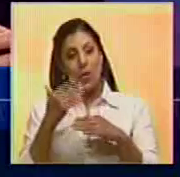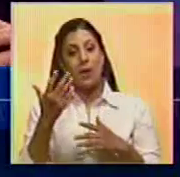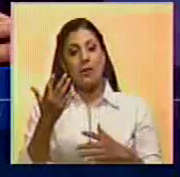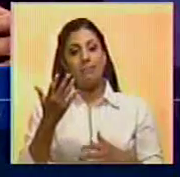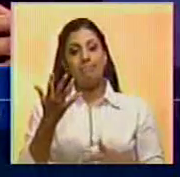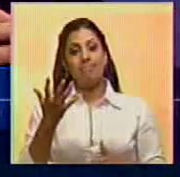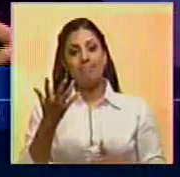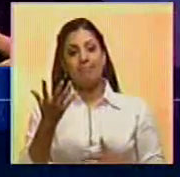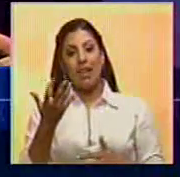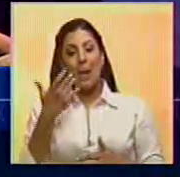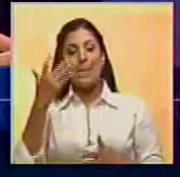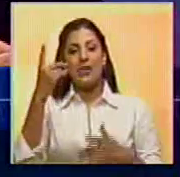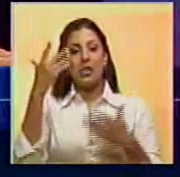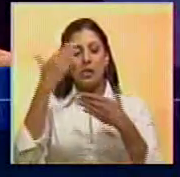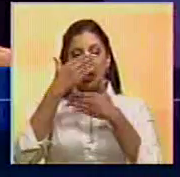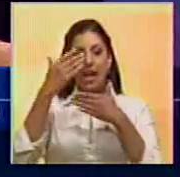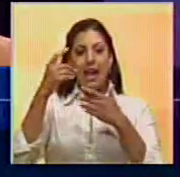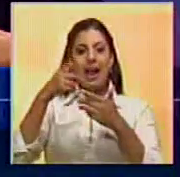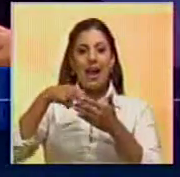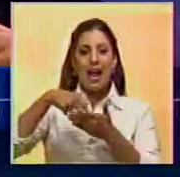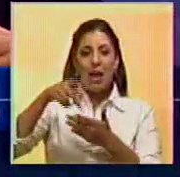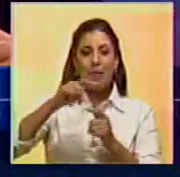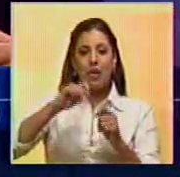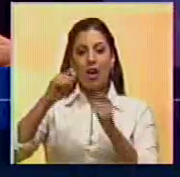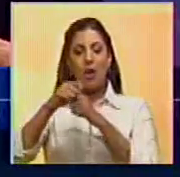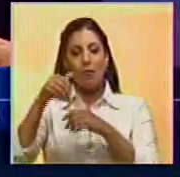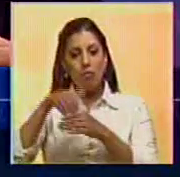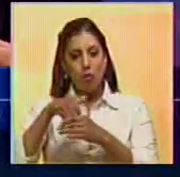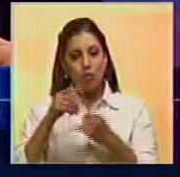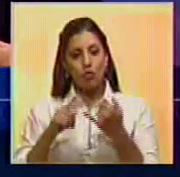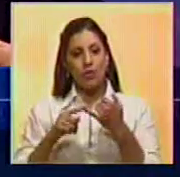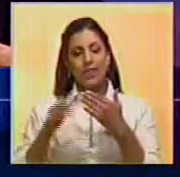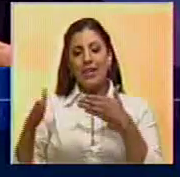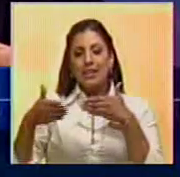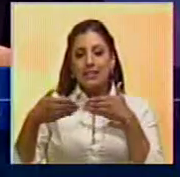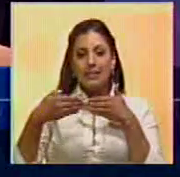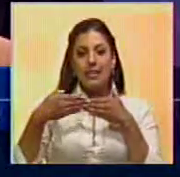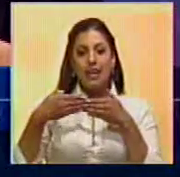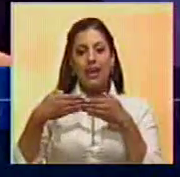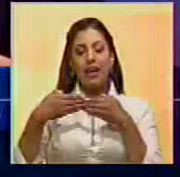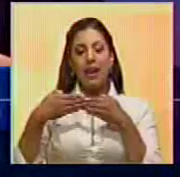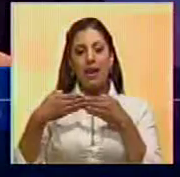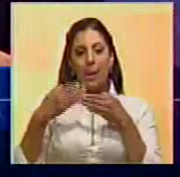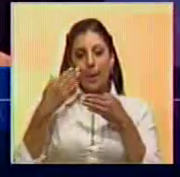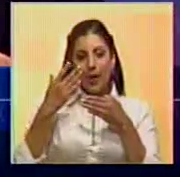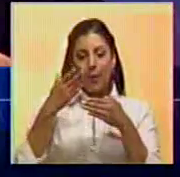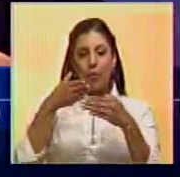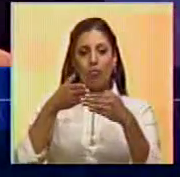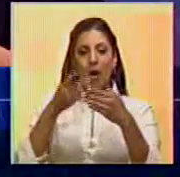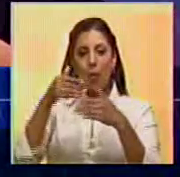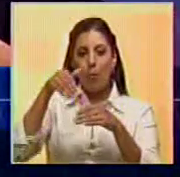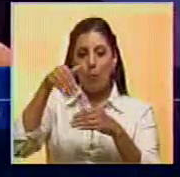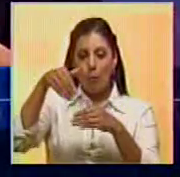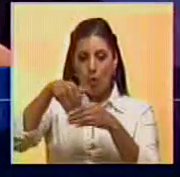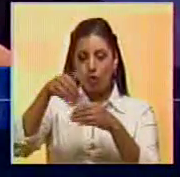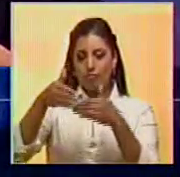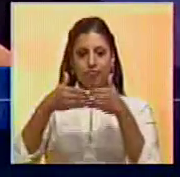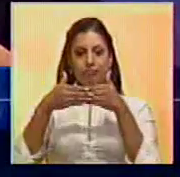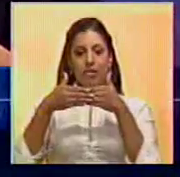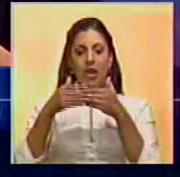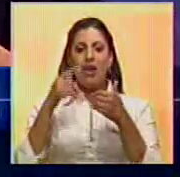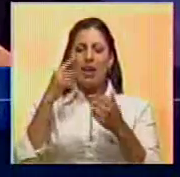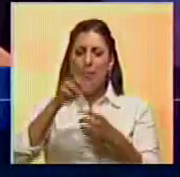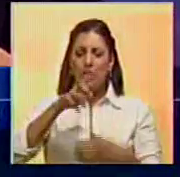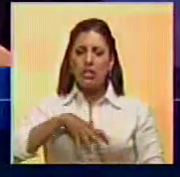el que se bloqueen los caminos para el revocatorio, el que se cierren las rutas electorales, que aumenta la